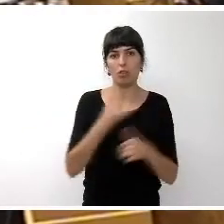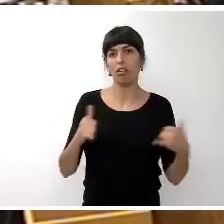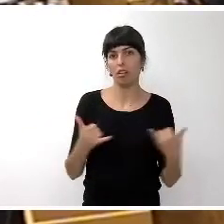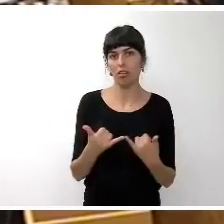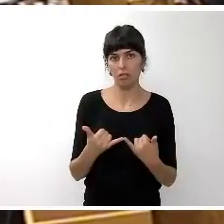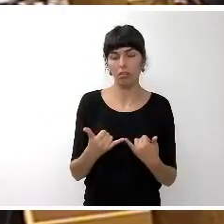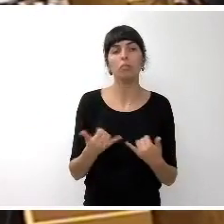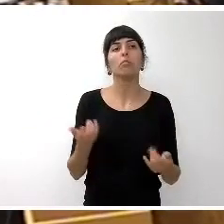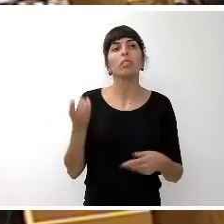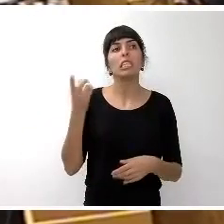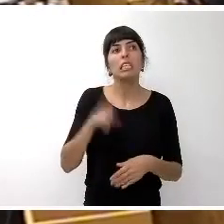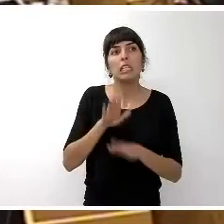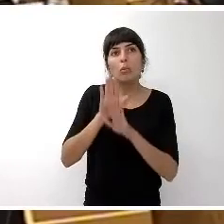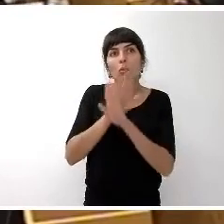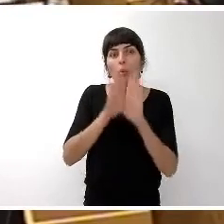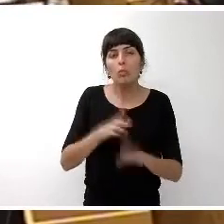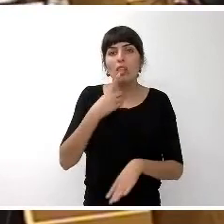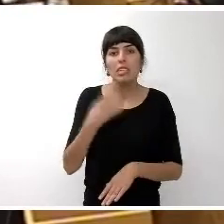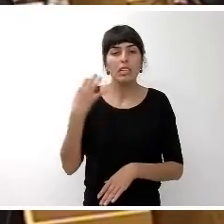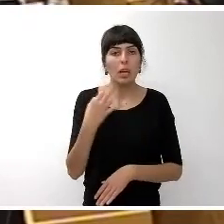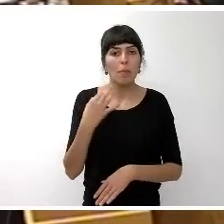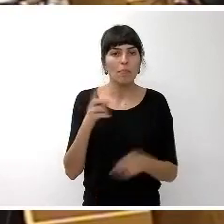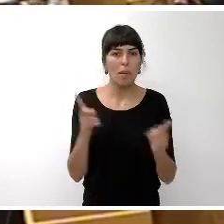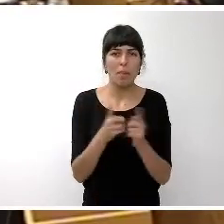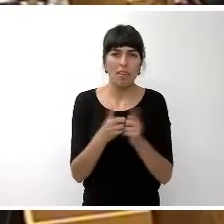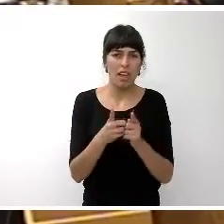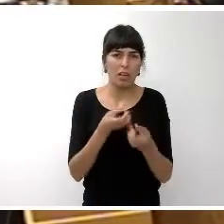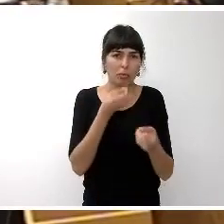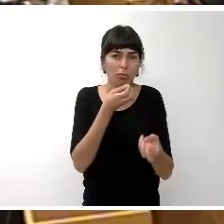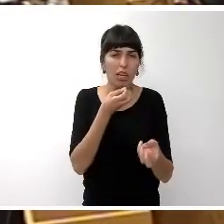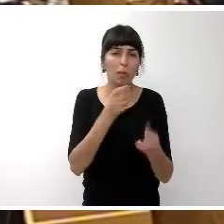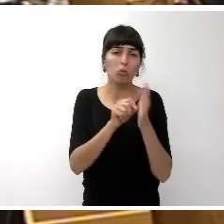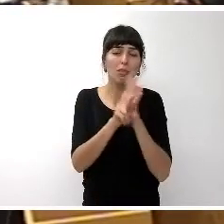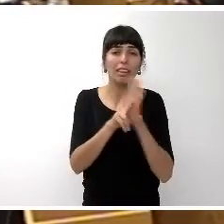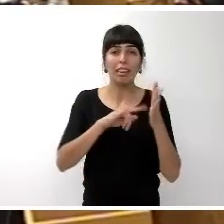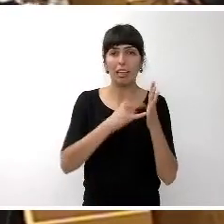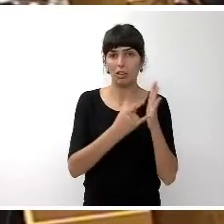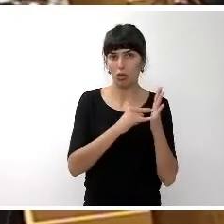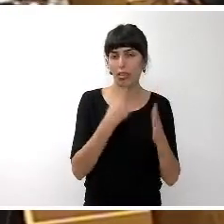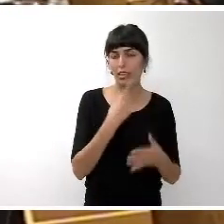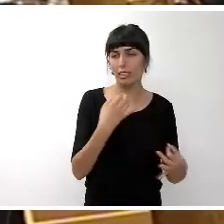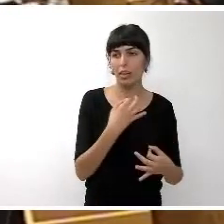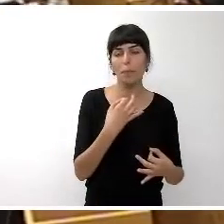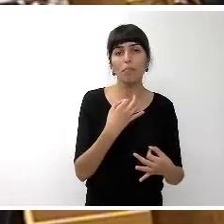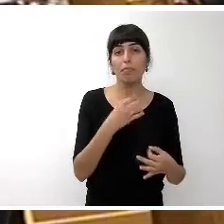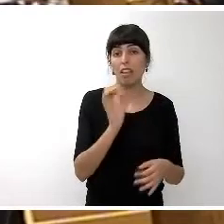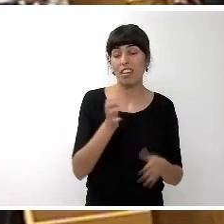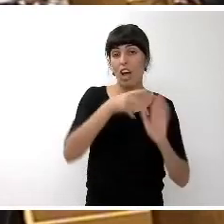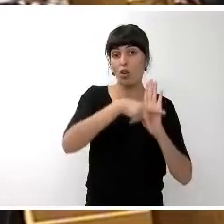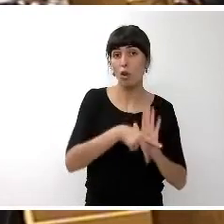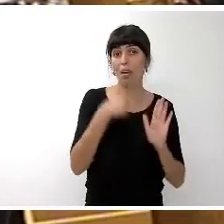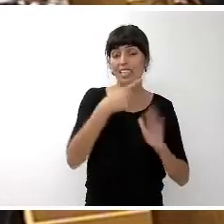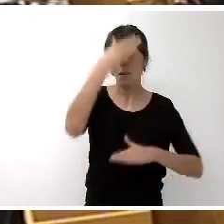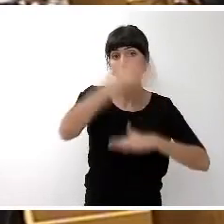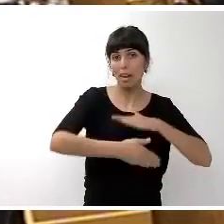y por último una breve evaluación también de punto de vista técnico a que efectivamente las normas establecen los